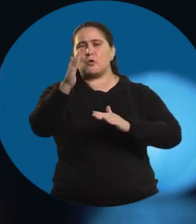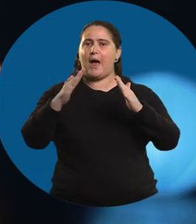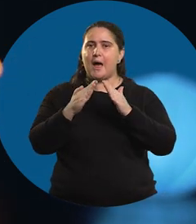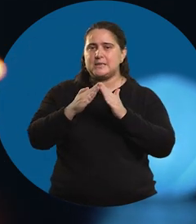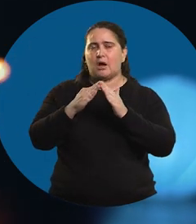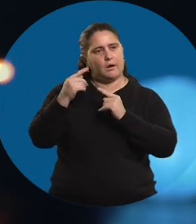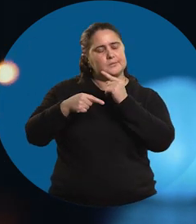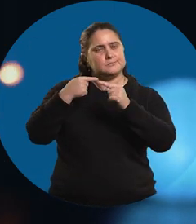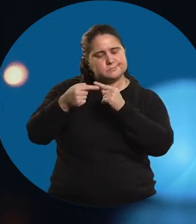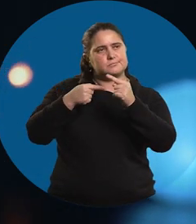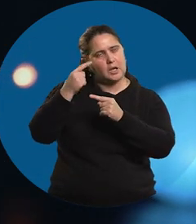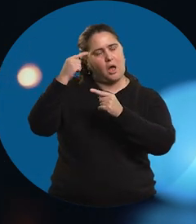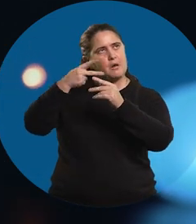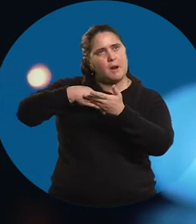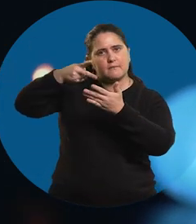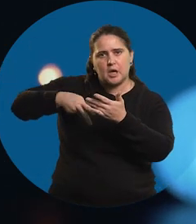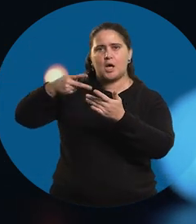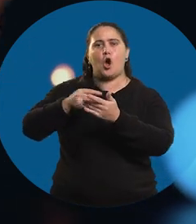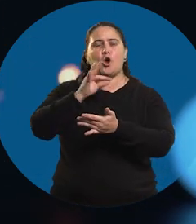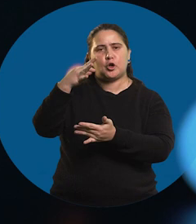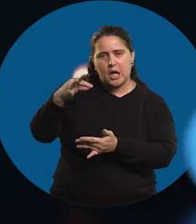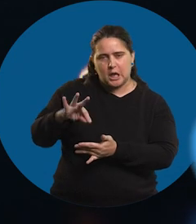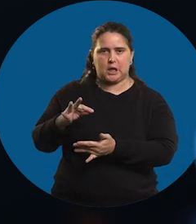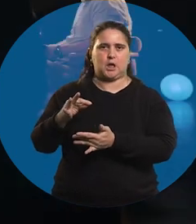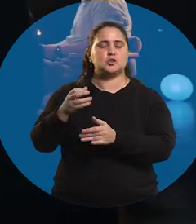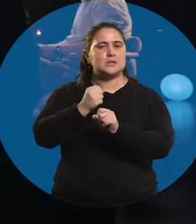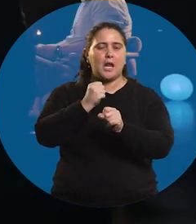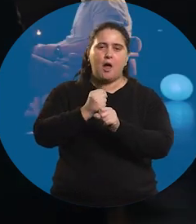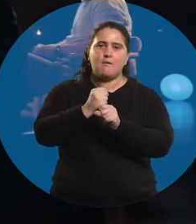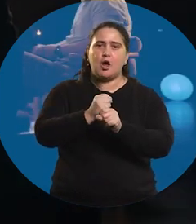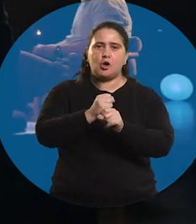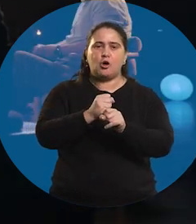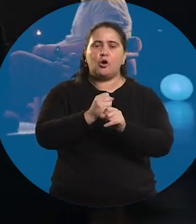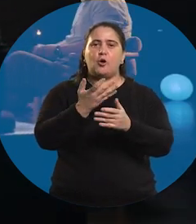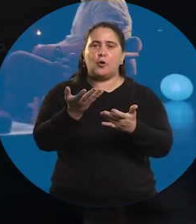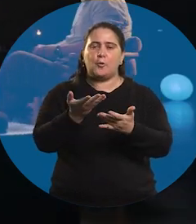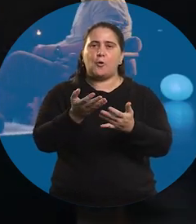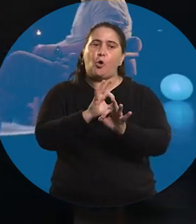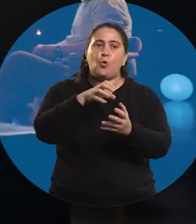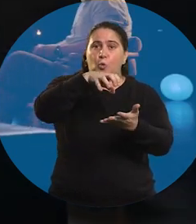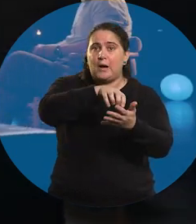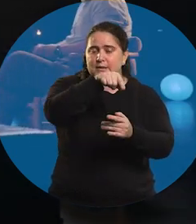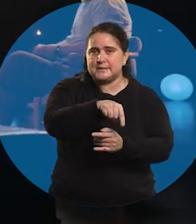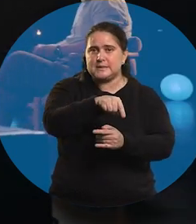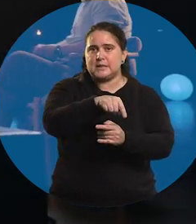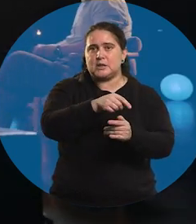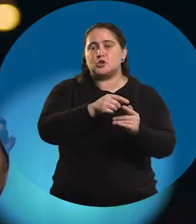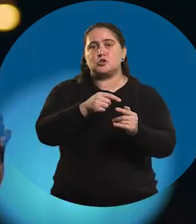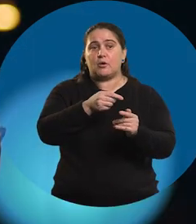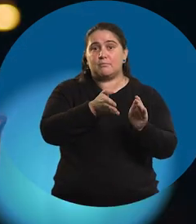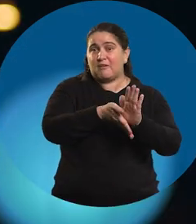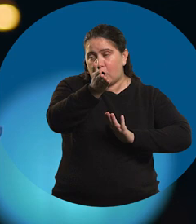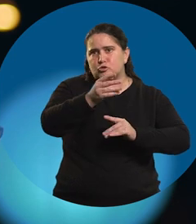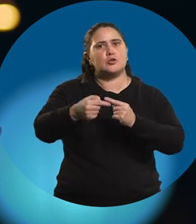te vas para tu casa, seguís planificando, corrigiendo. Son trabajos o lugares donde